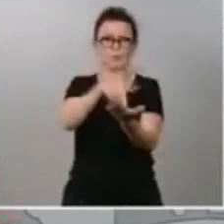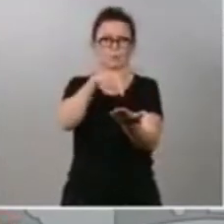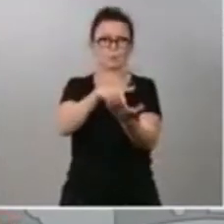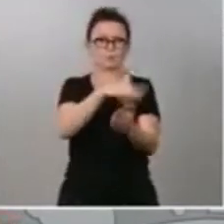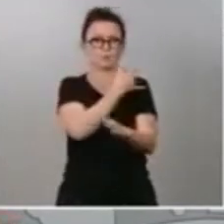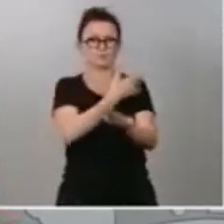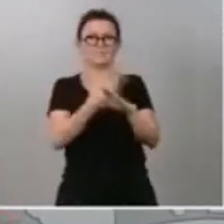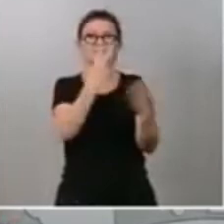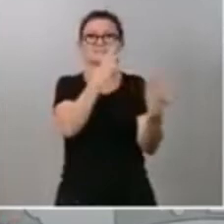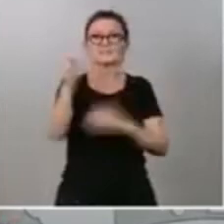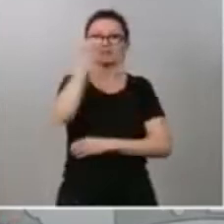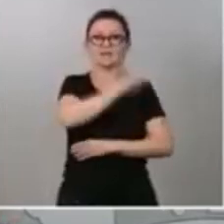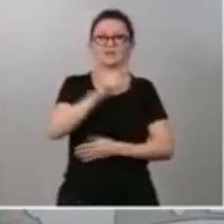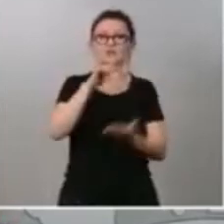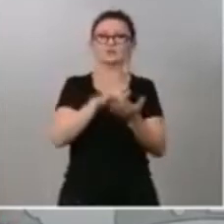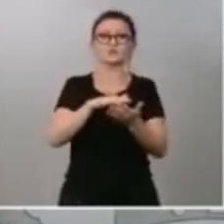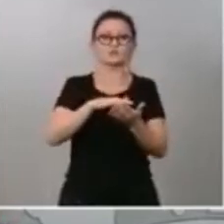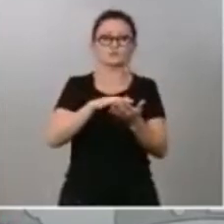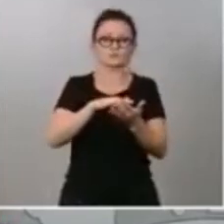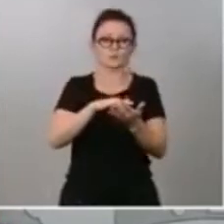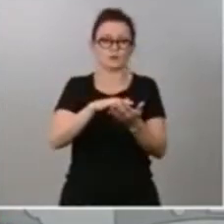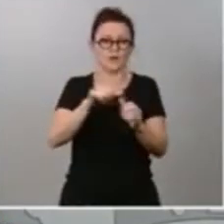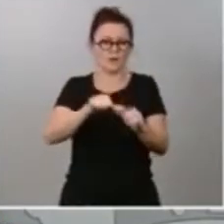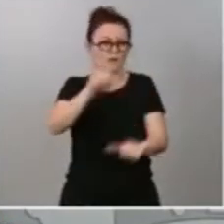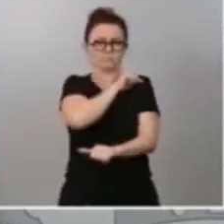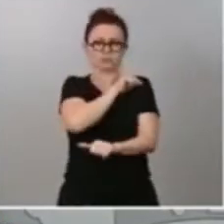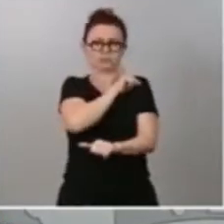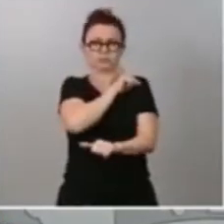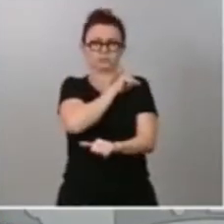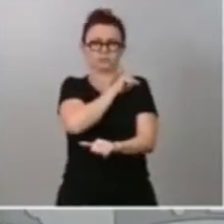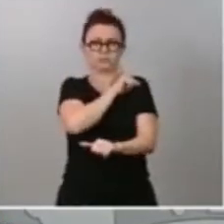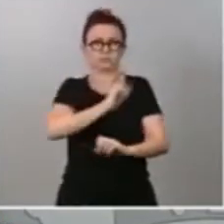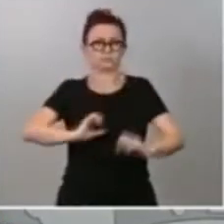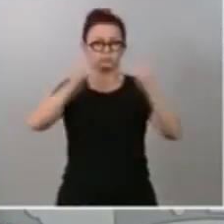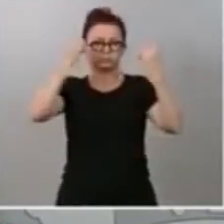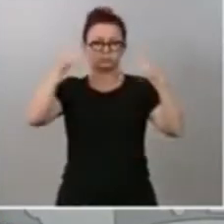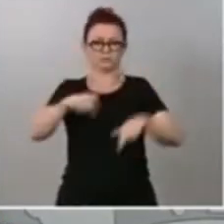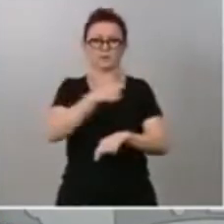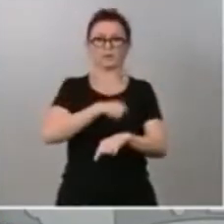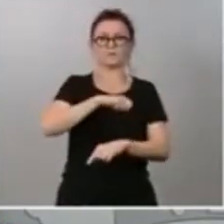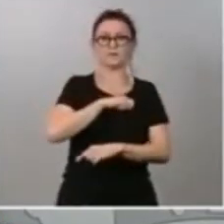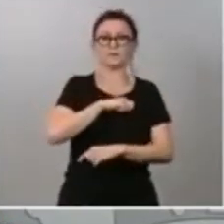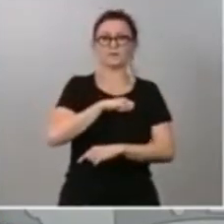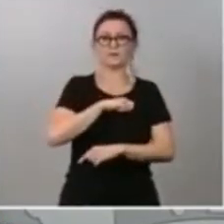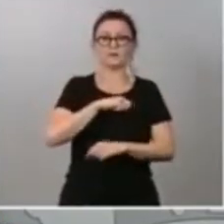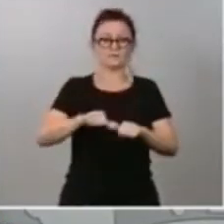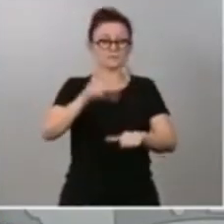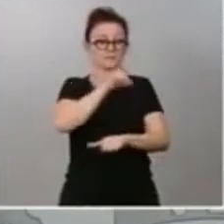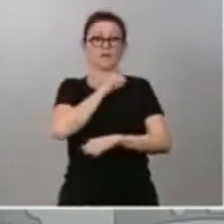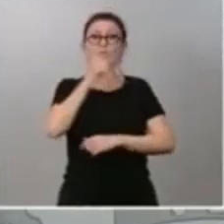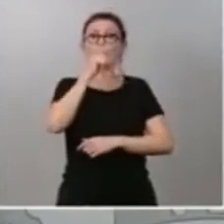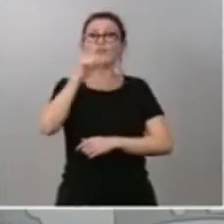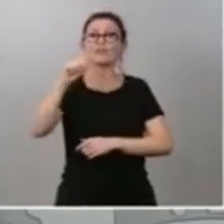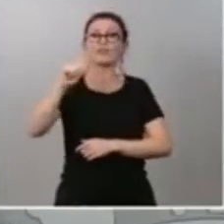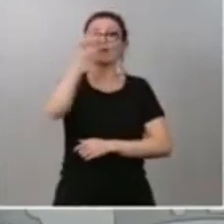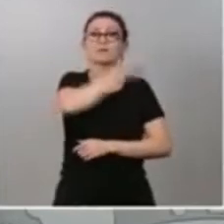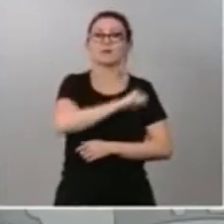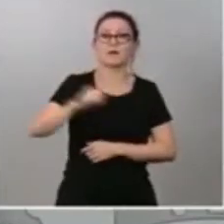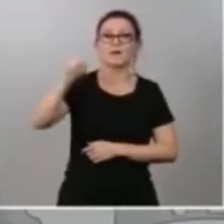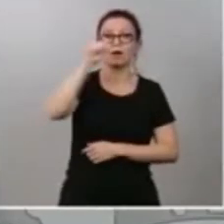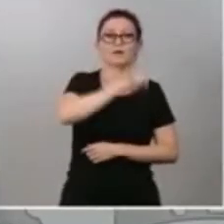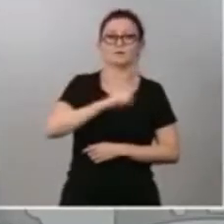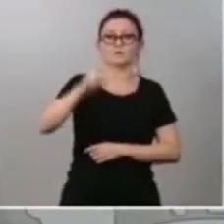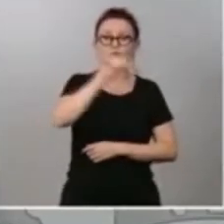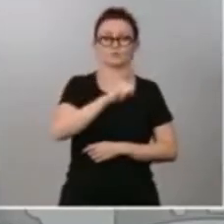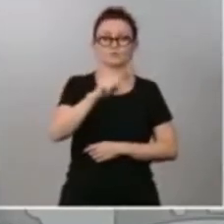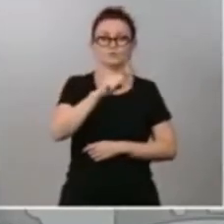de nuestro país, estos últimos 100 años de la historia de la humanidad con una pandemia que